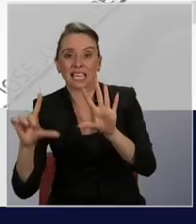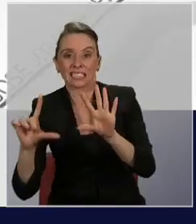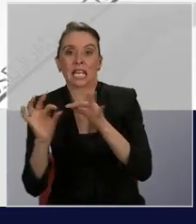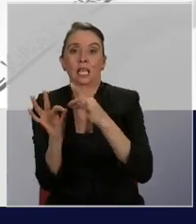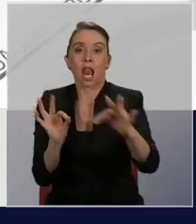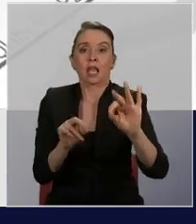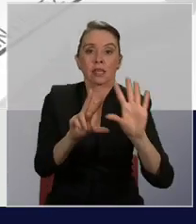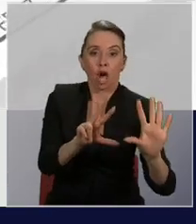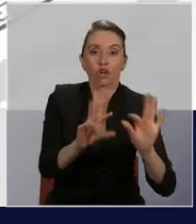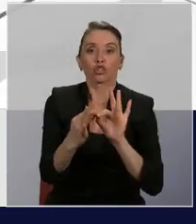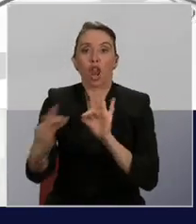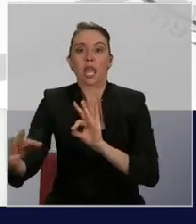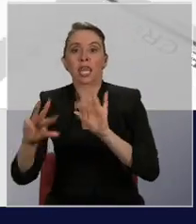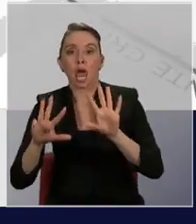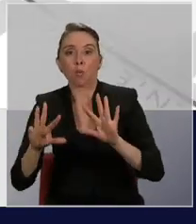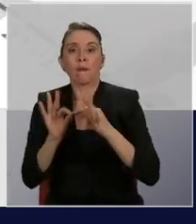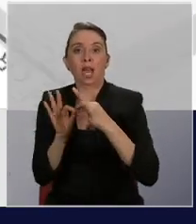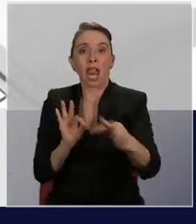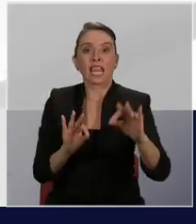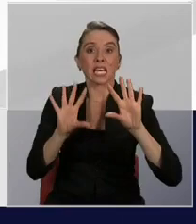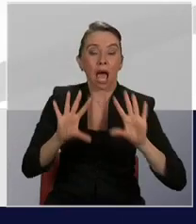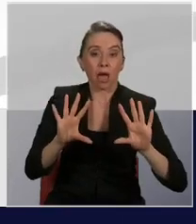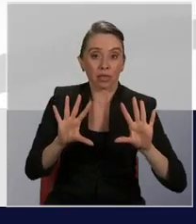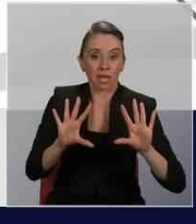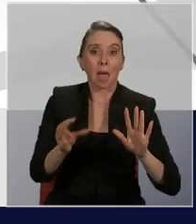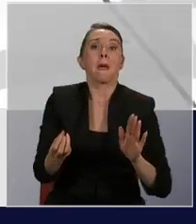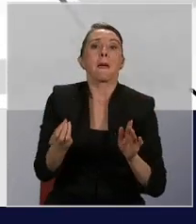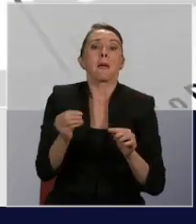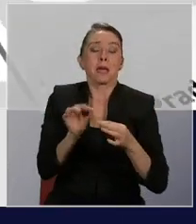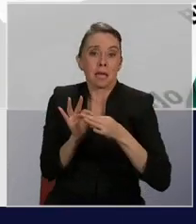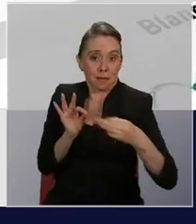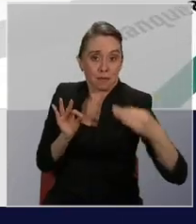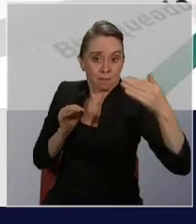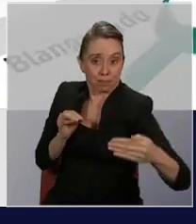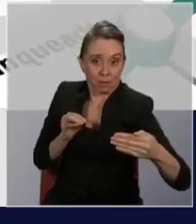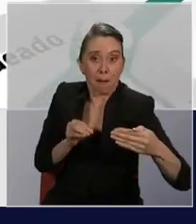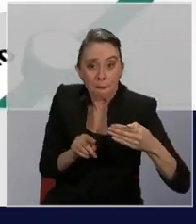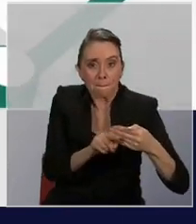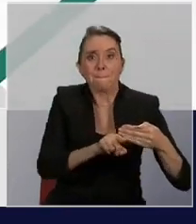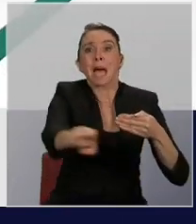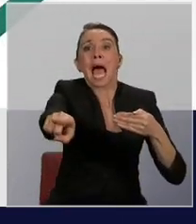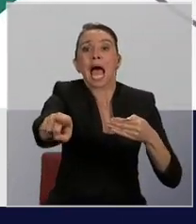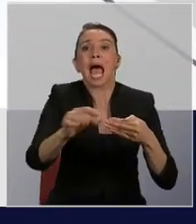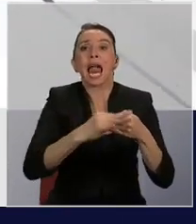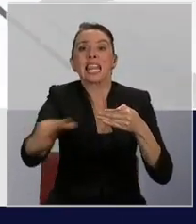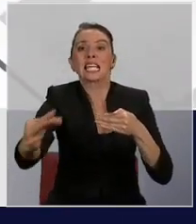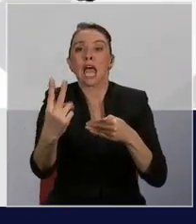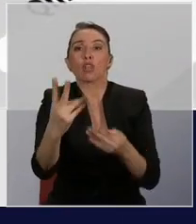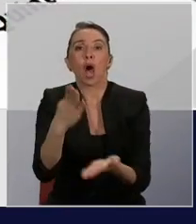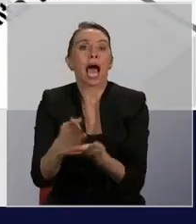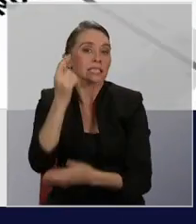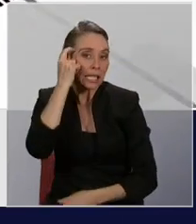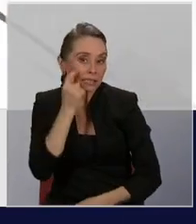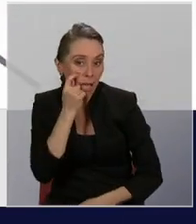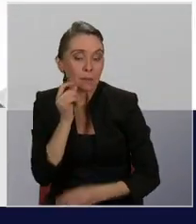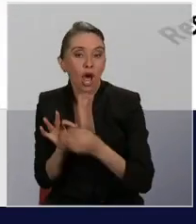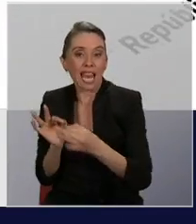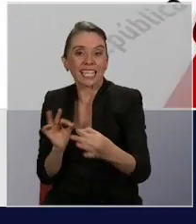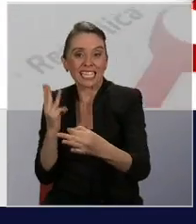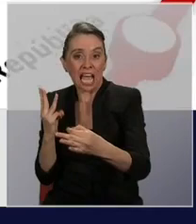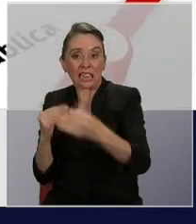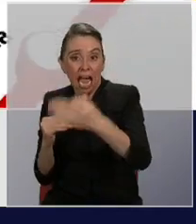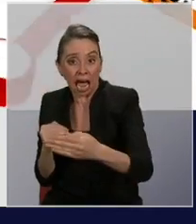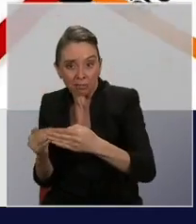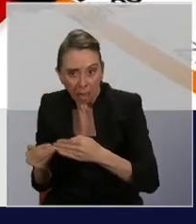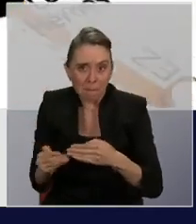8, 9 y 10. Y las extensiones de la línea 2 hasta San Bernardo, la 3 a